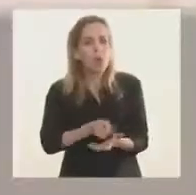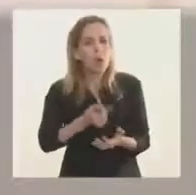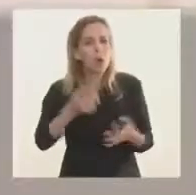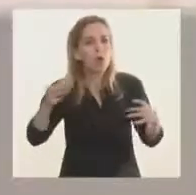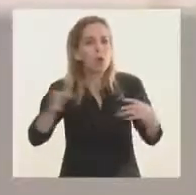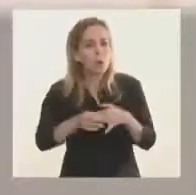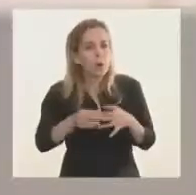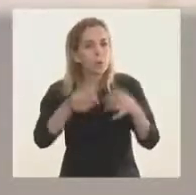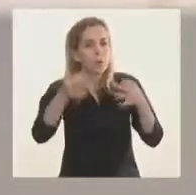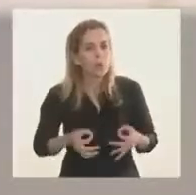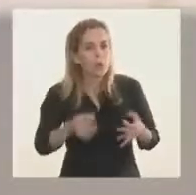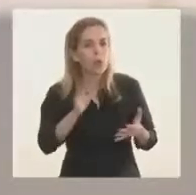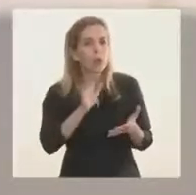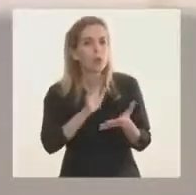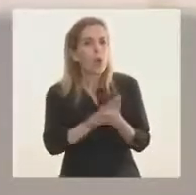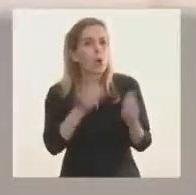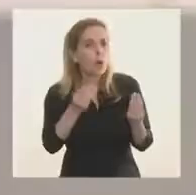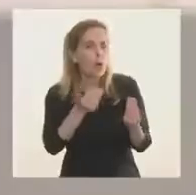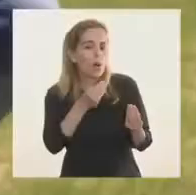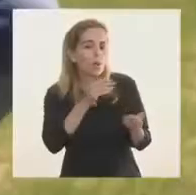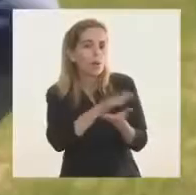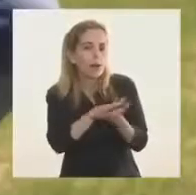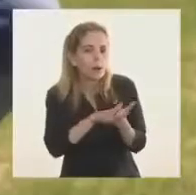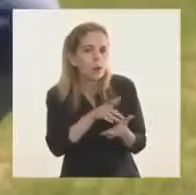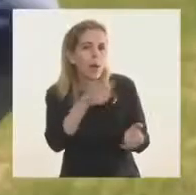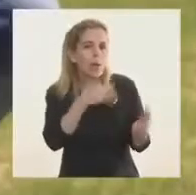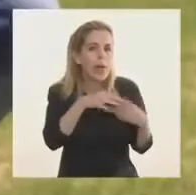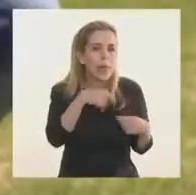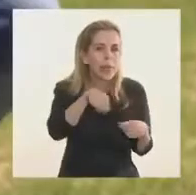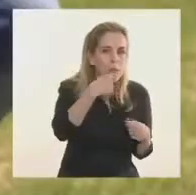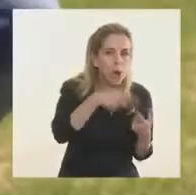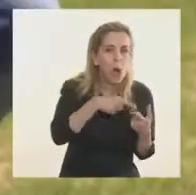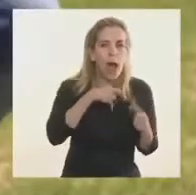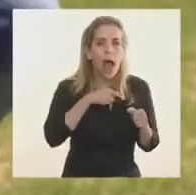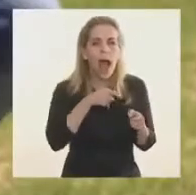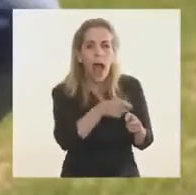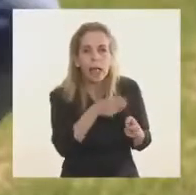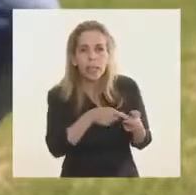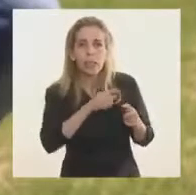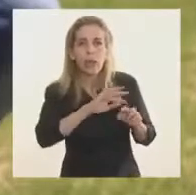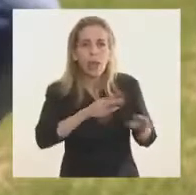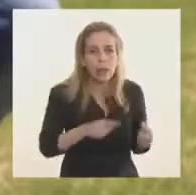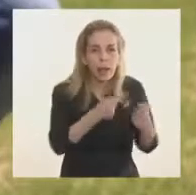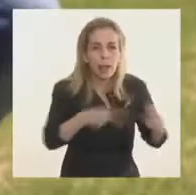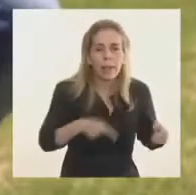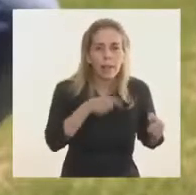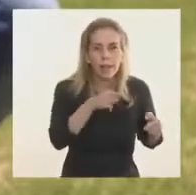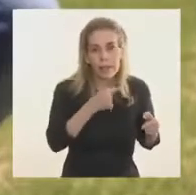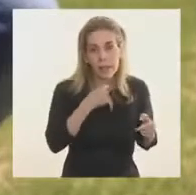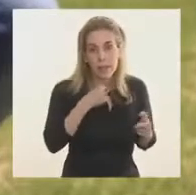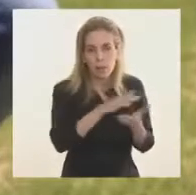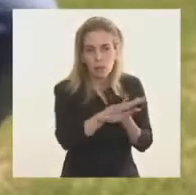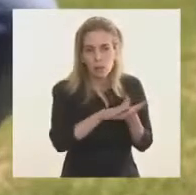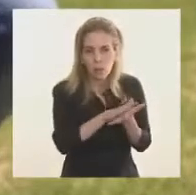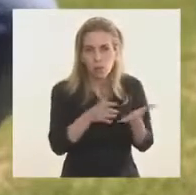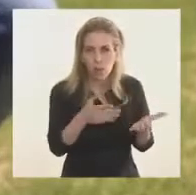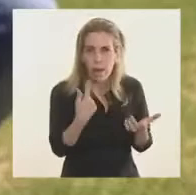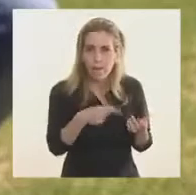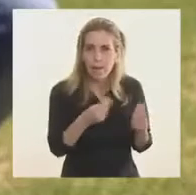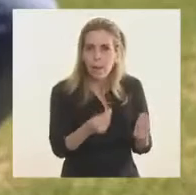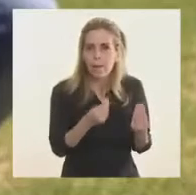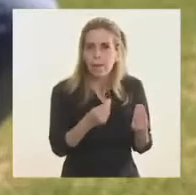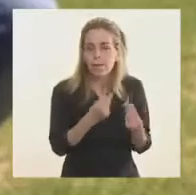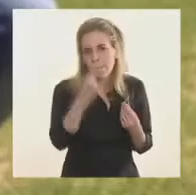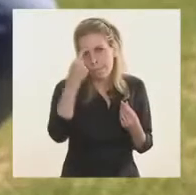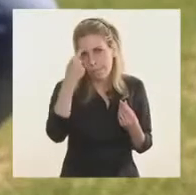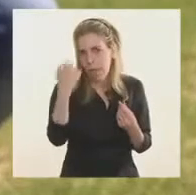el delito organizado, narcotráfico, y hacia allí vamos. Pero claramente tenemos que ir